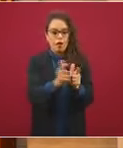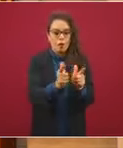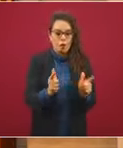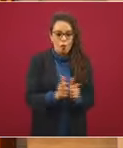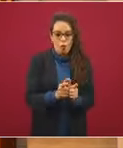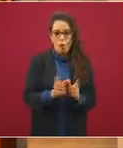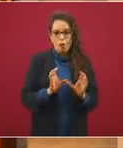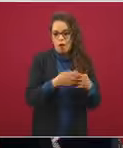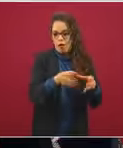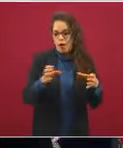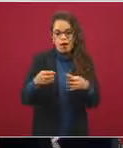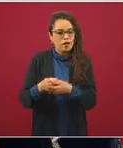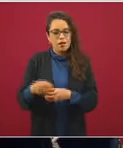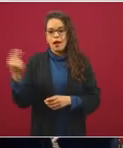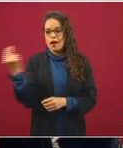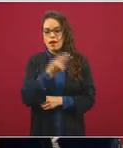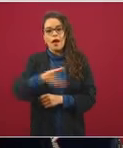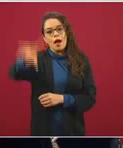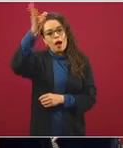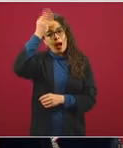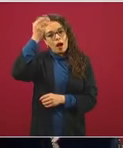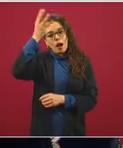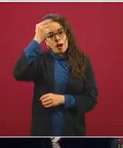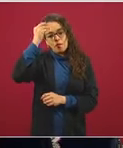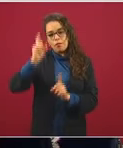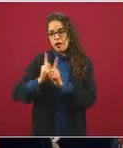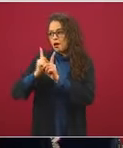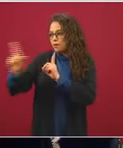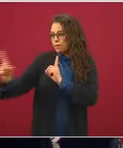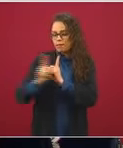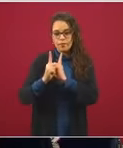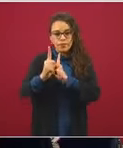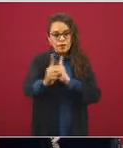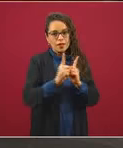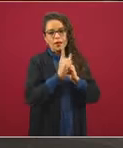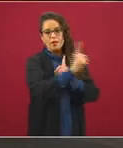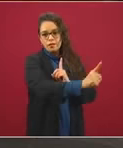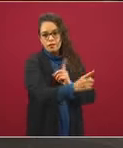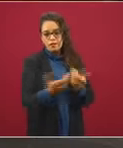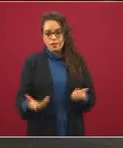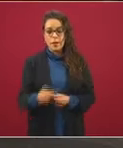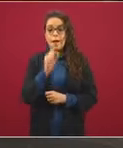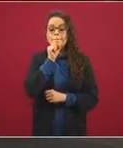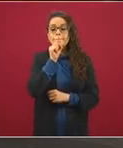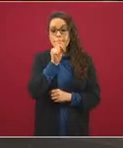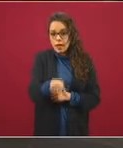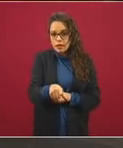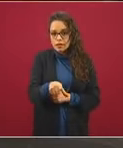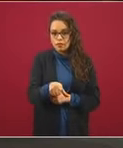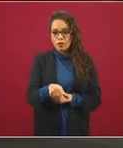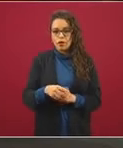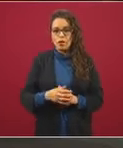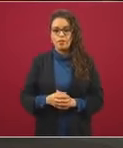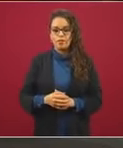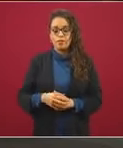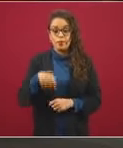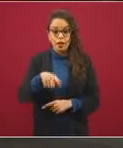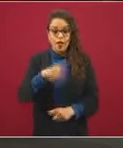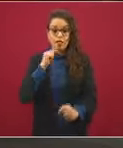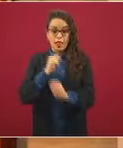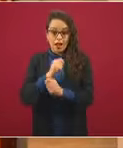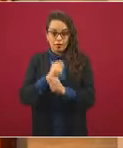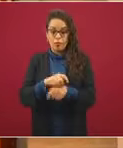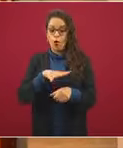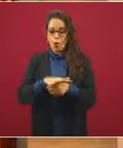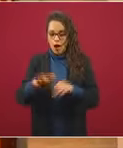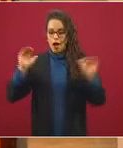hay que aprender a tener esa sana distancia. Así mismo, en este específico del transporte aéreo,